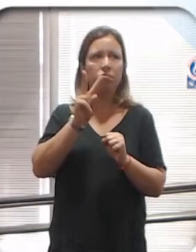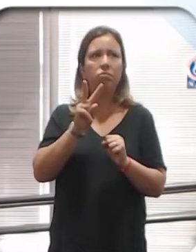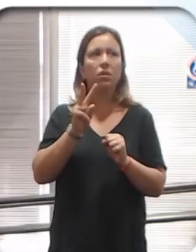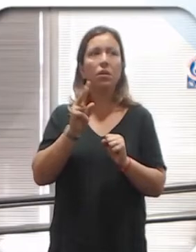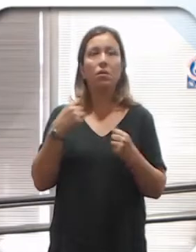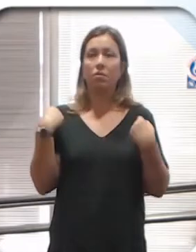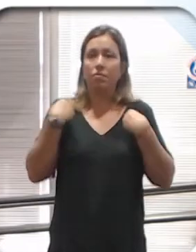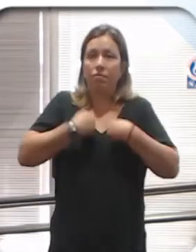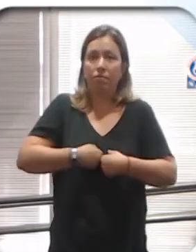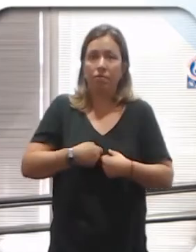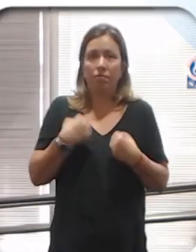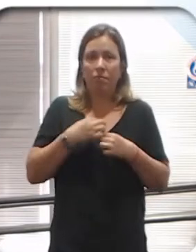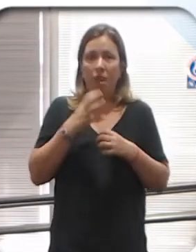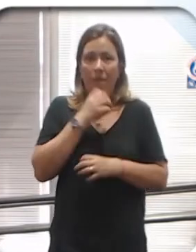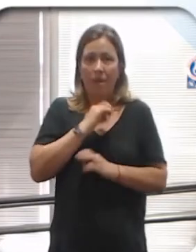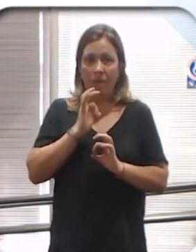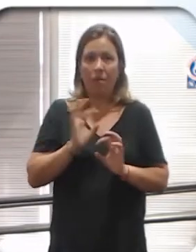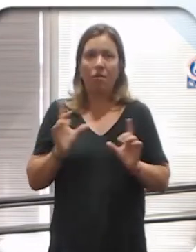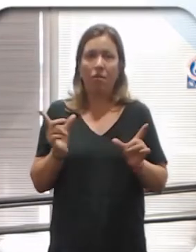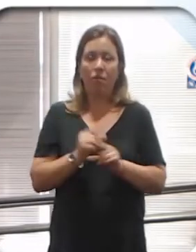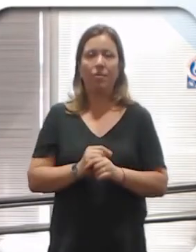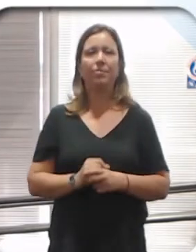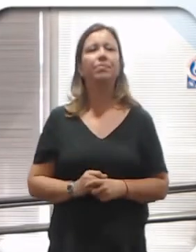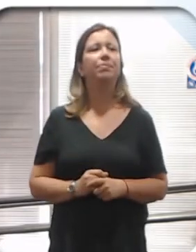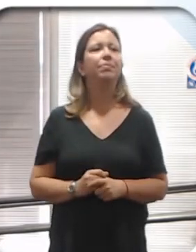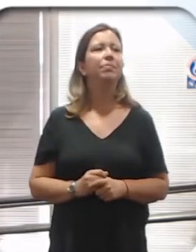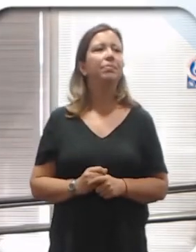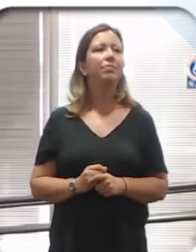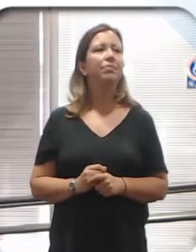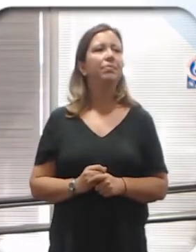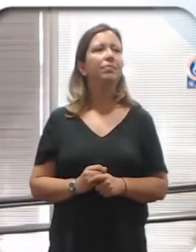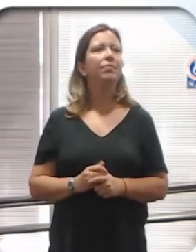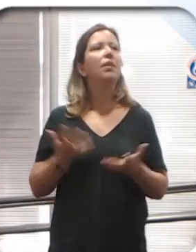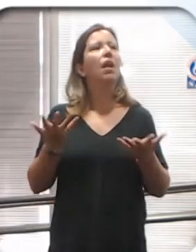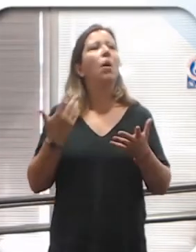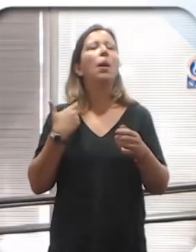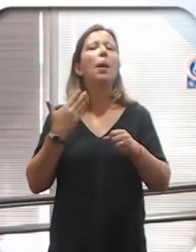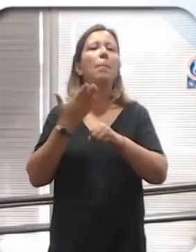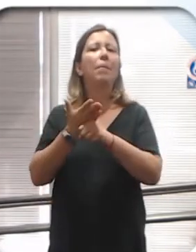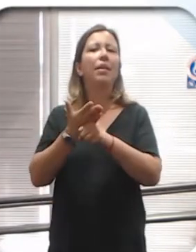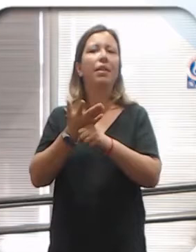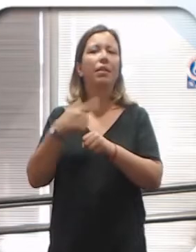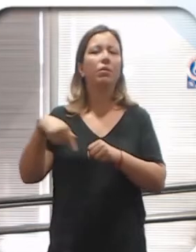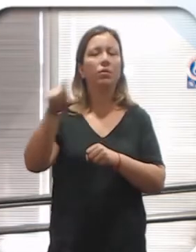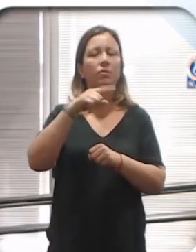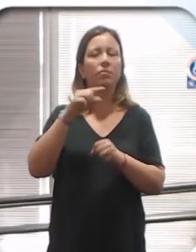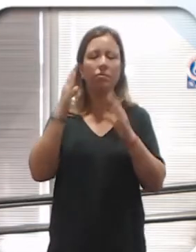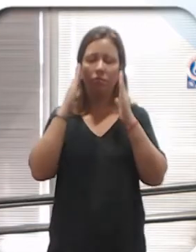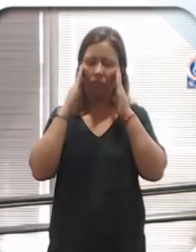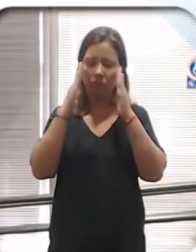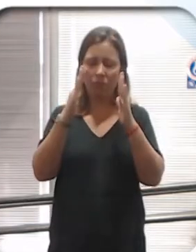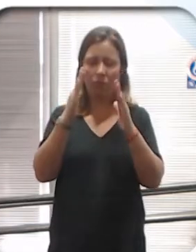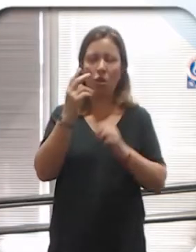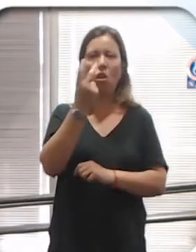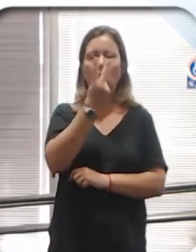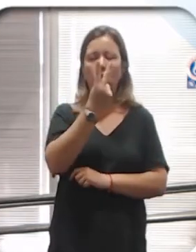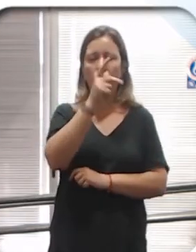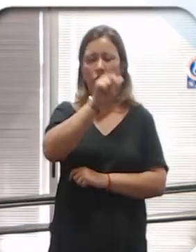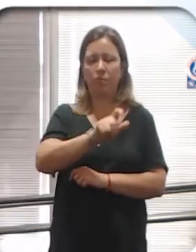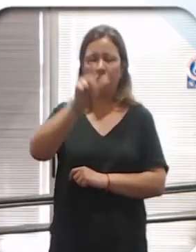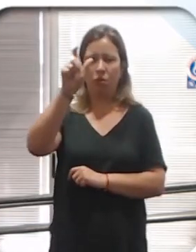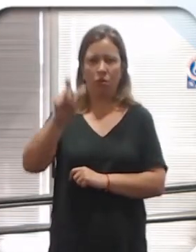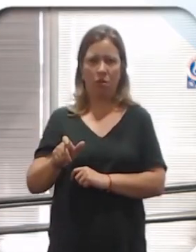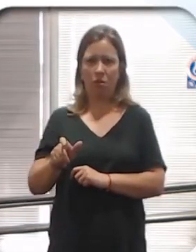Cuando termina de abrigarse la compañía... Bien. Les voy a pedir que se focalicen en dos personas.